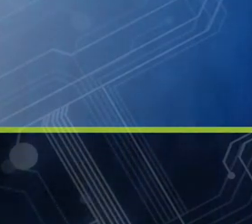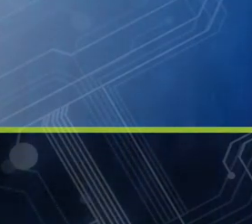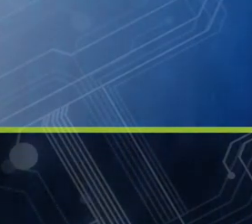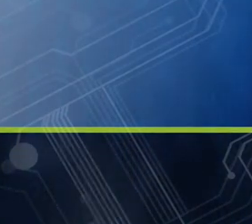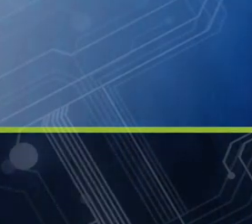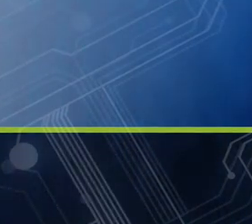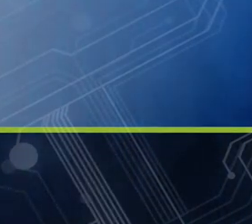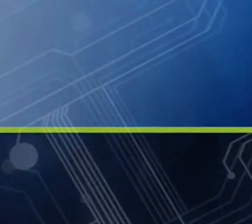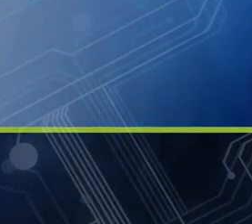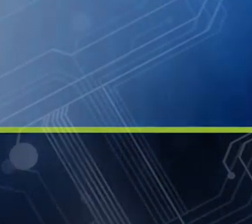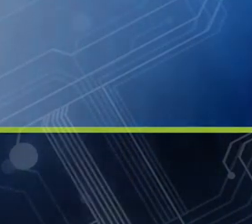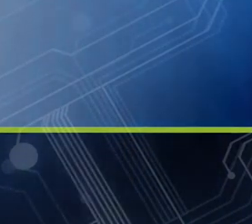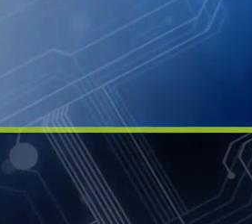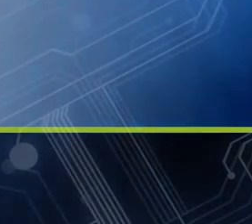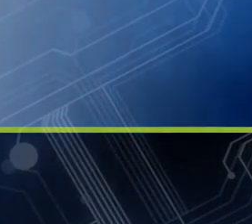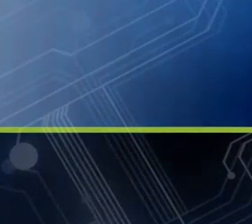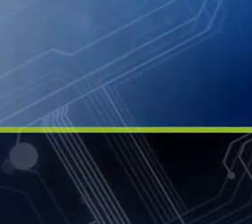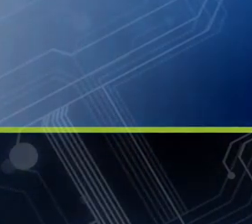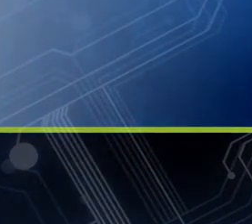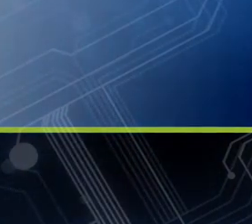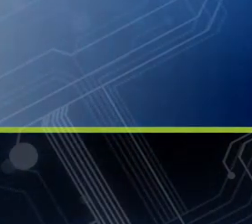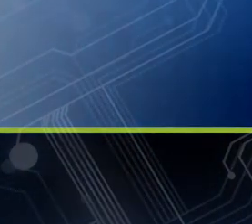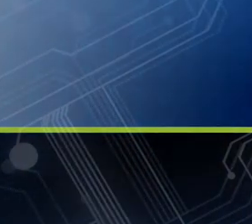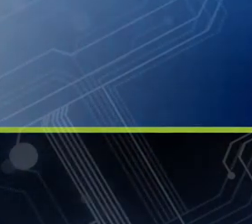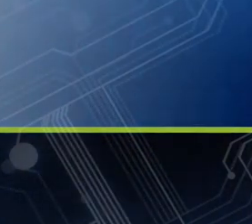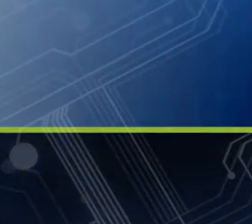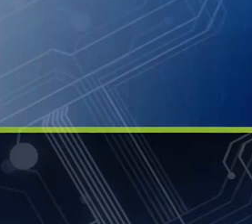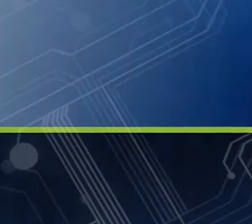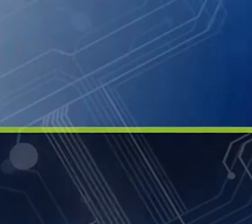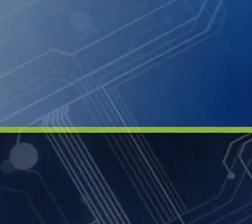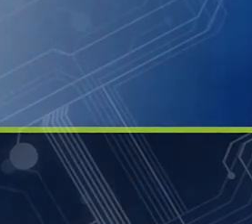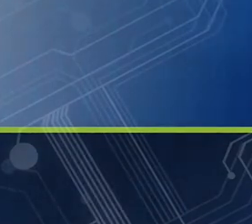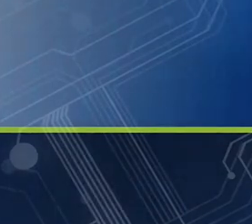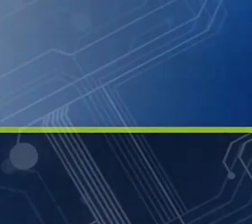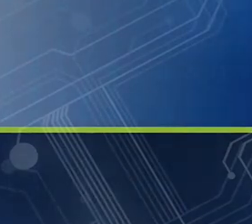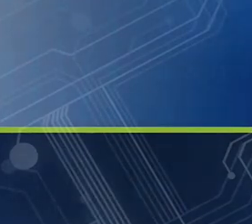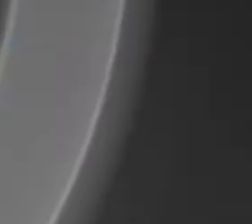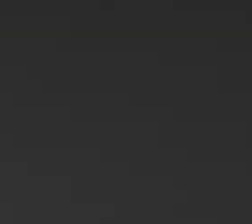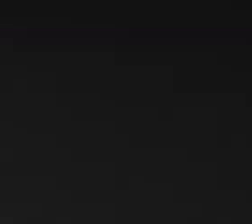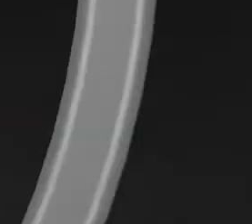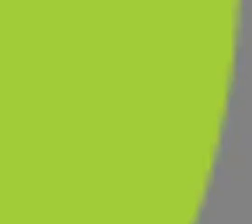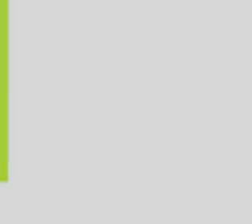ultrasonidos de alta frecuencia inaudibles para los seres humanos.